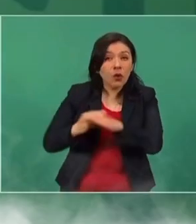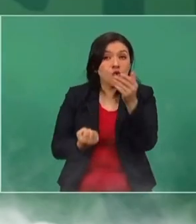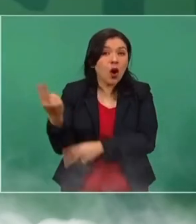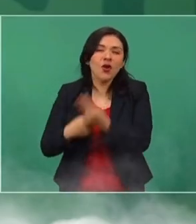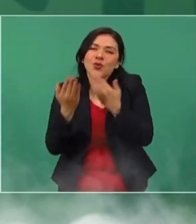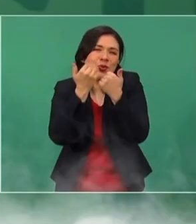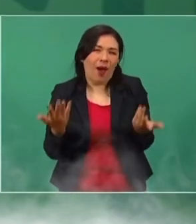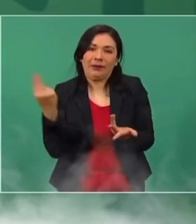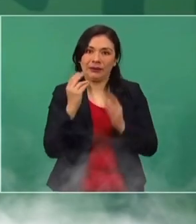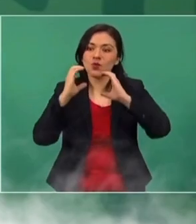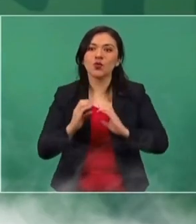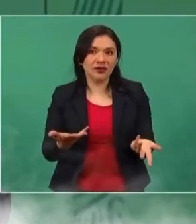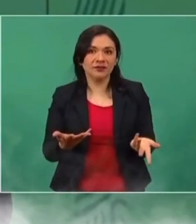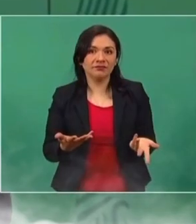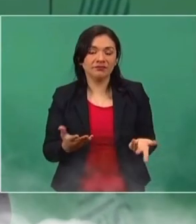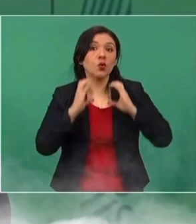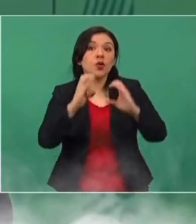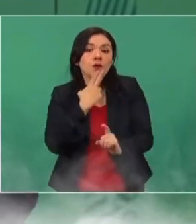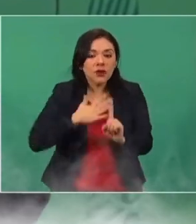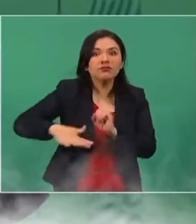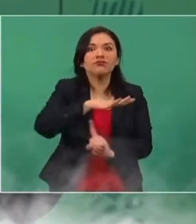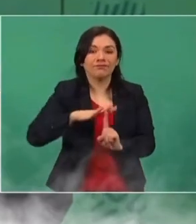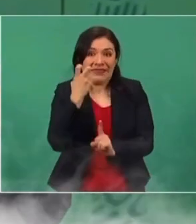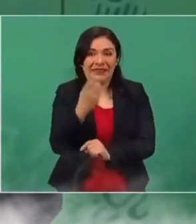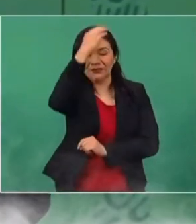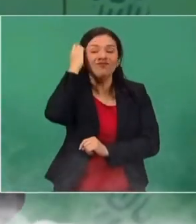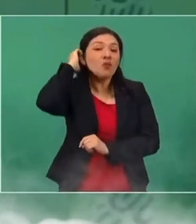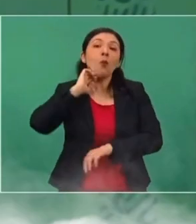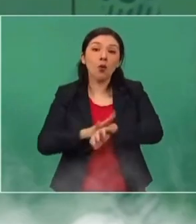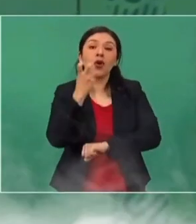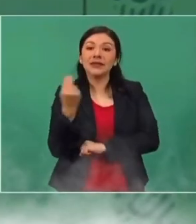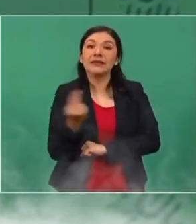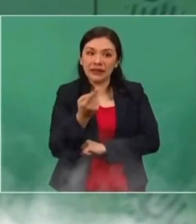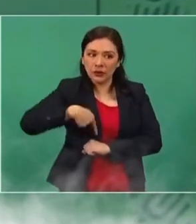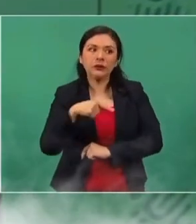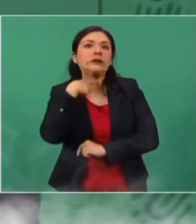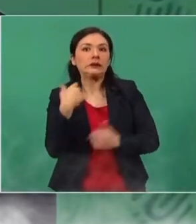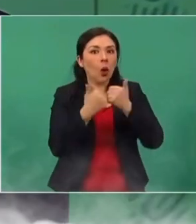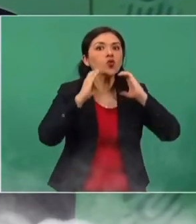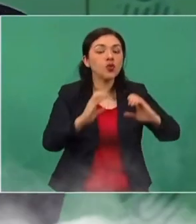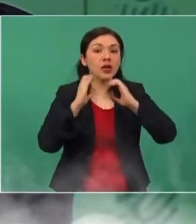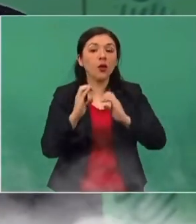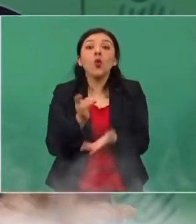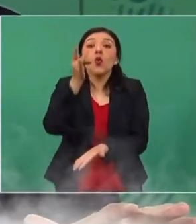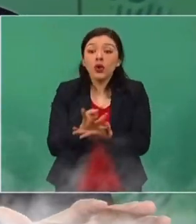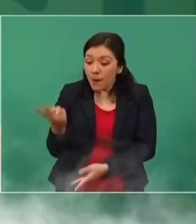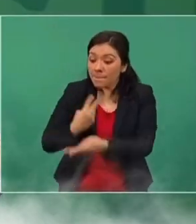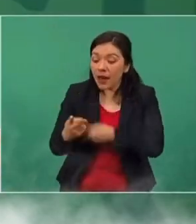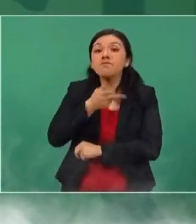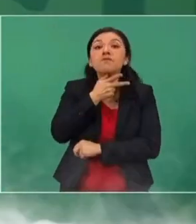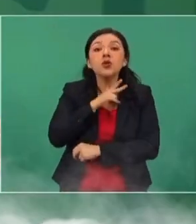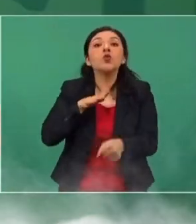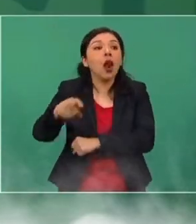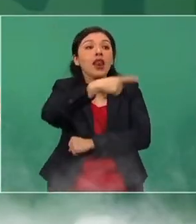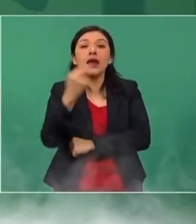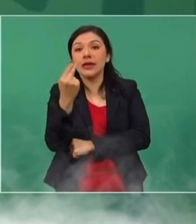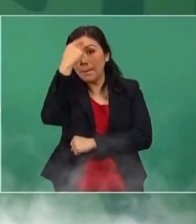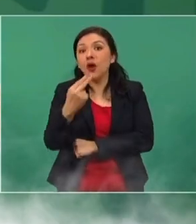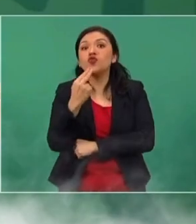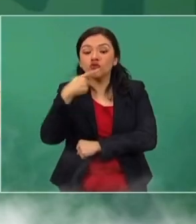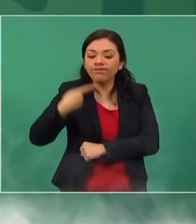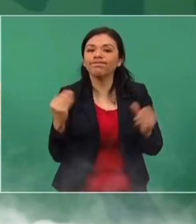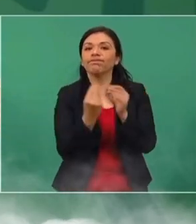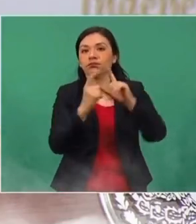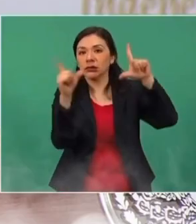Tenemos que cuidar la naturaleza, medio ambiente. Por eso tenemos que ser muy prudentes y extraer, como lo estamos haciendo, solo lo que necesitamos para nuestro consumo